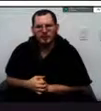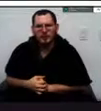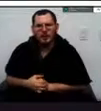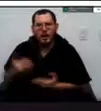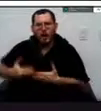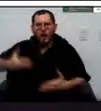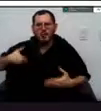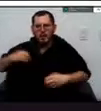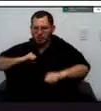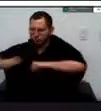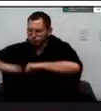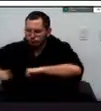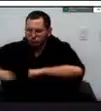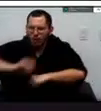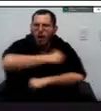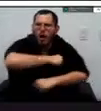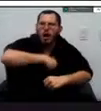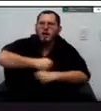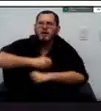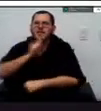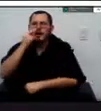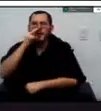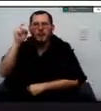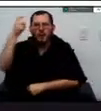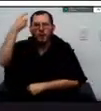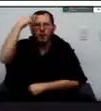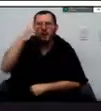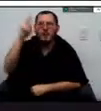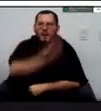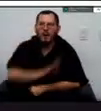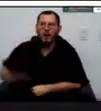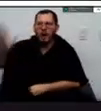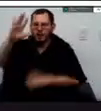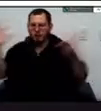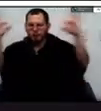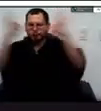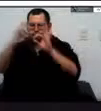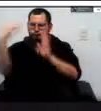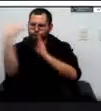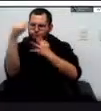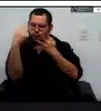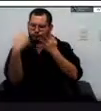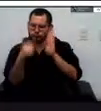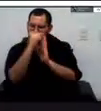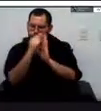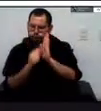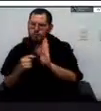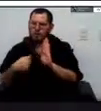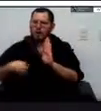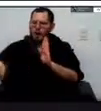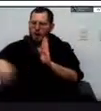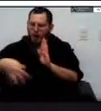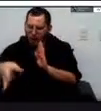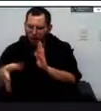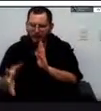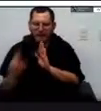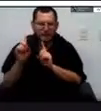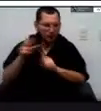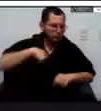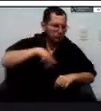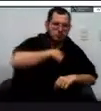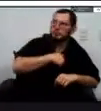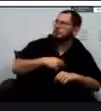nosotros no estamos articulados con lo que el gobierno nacional tiene enfocado es decir de pronto ellos tengan obras de protección